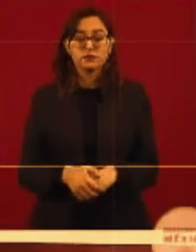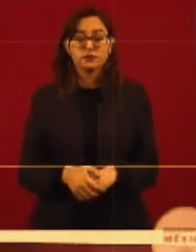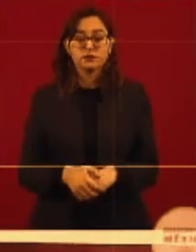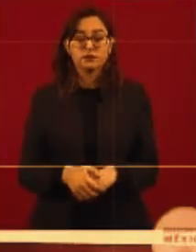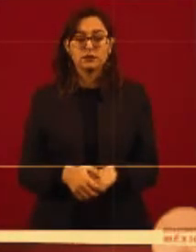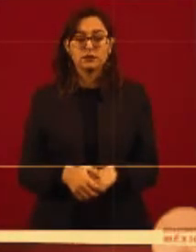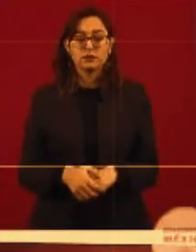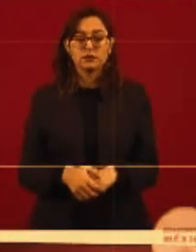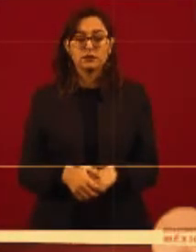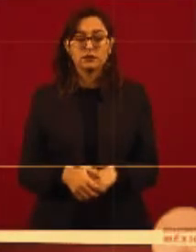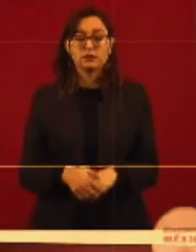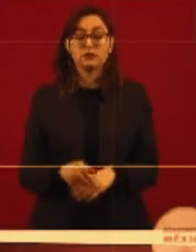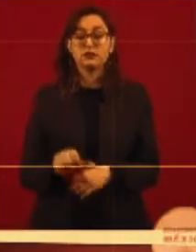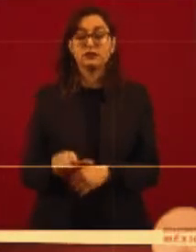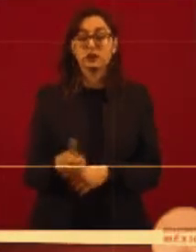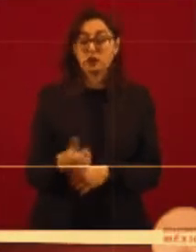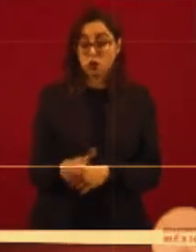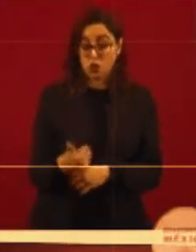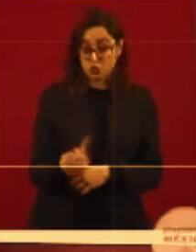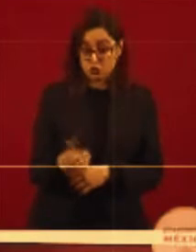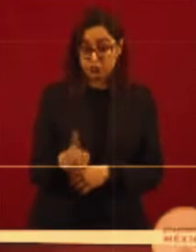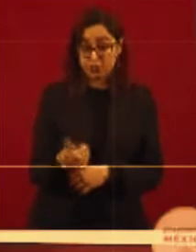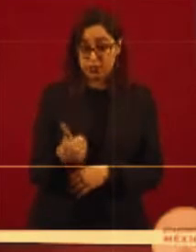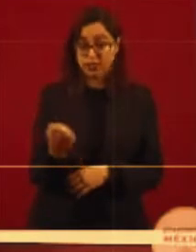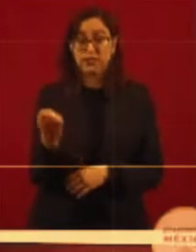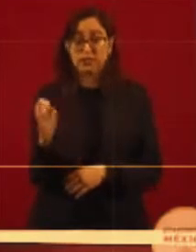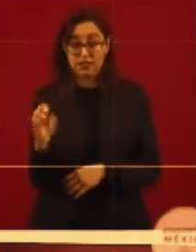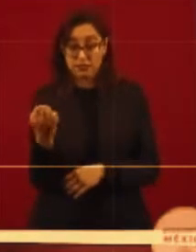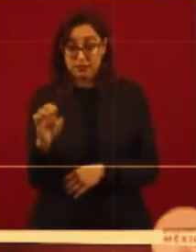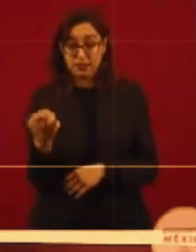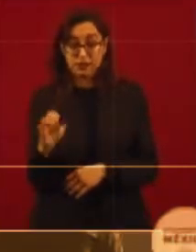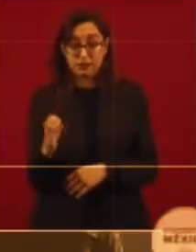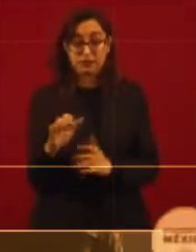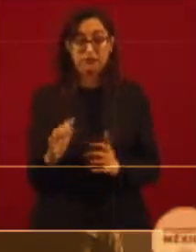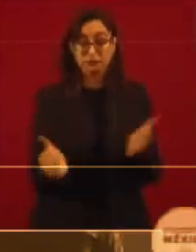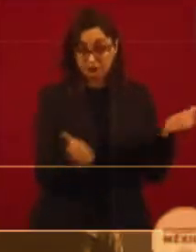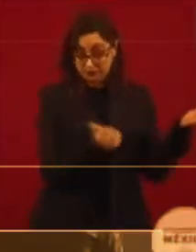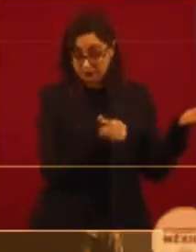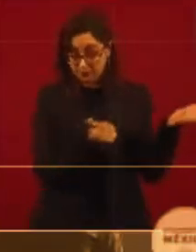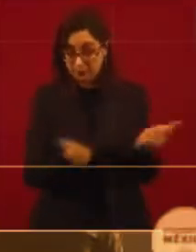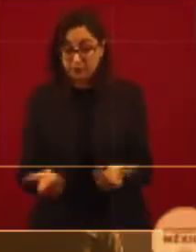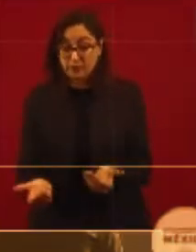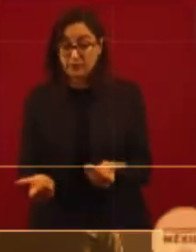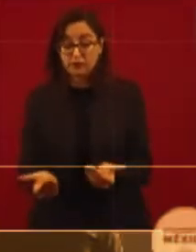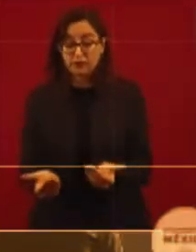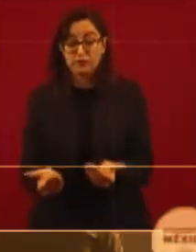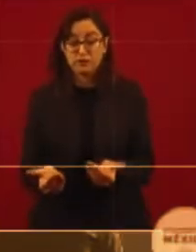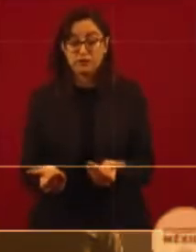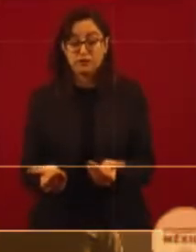El 11 de enero estas dosis van a